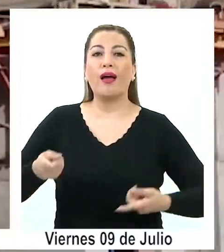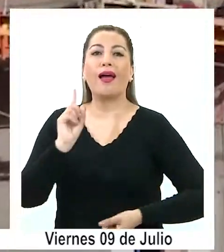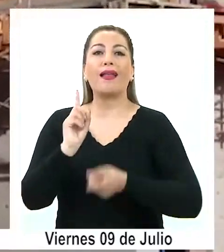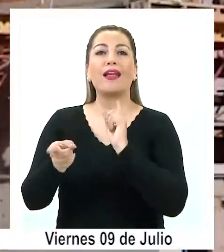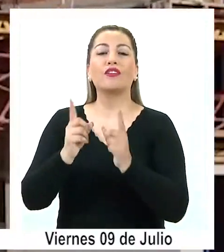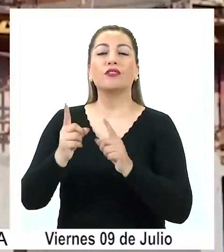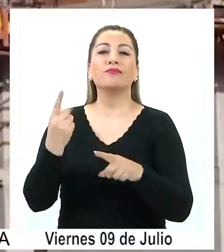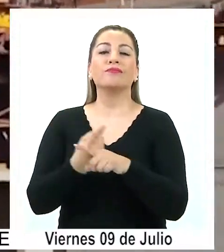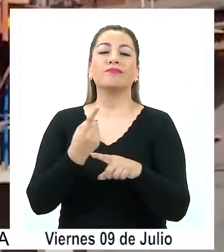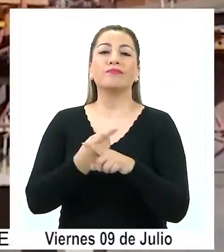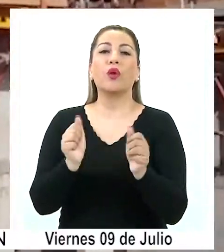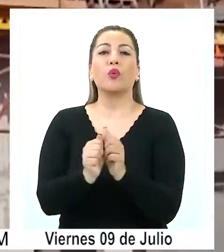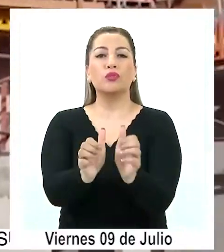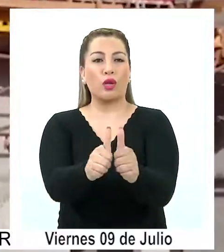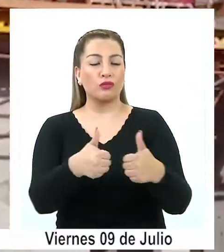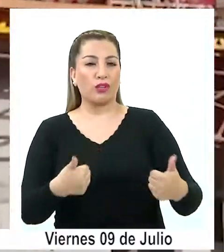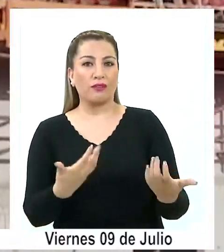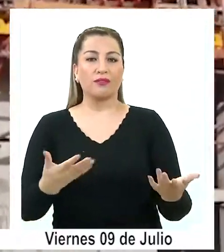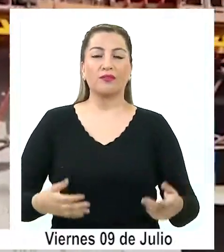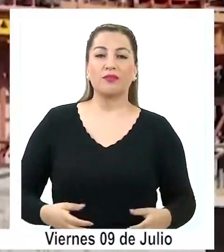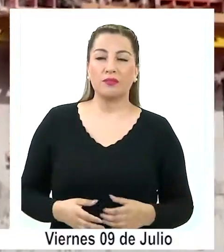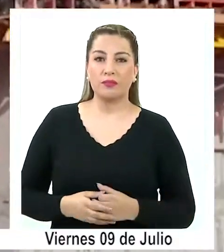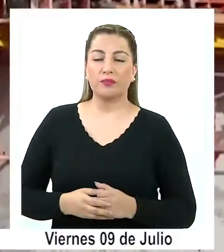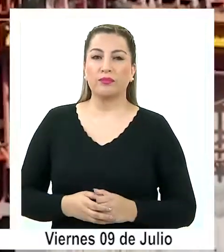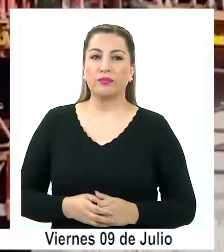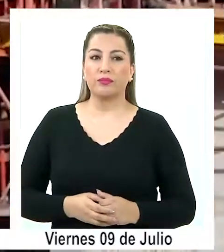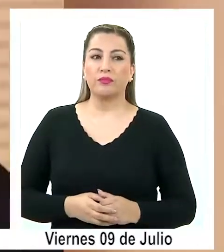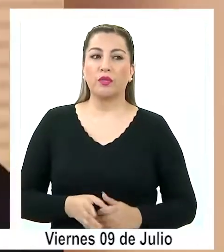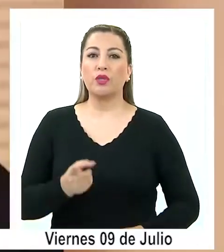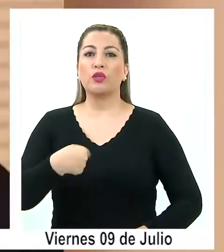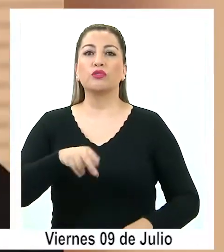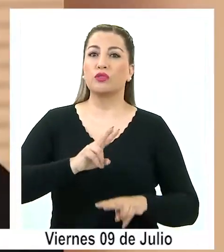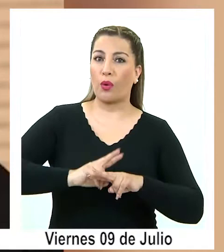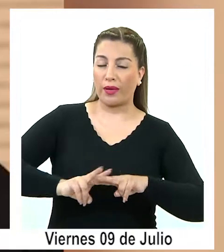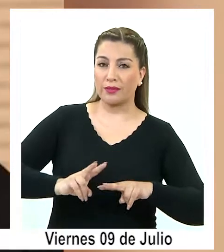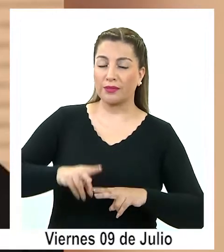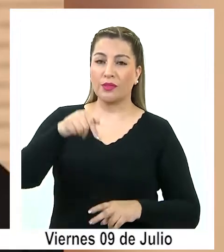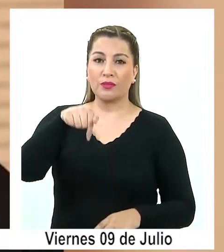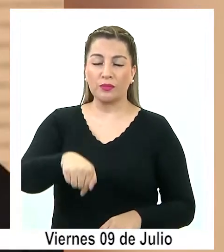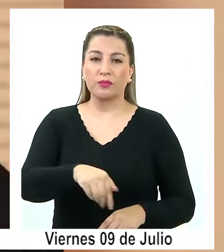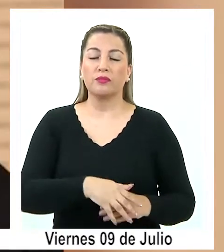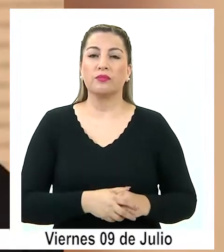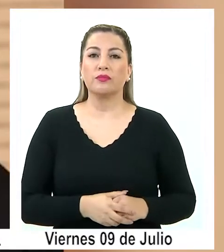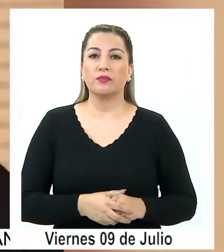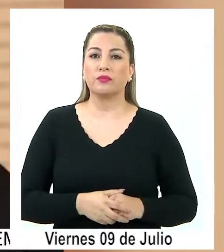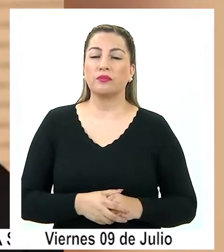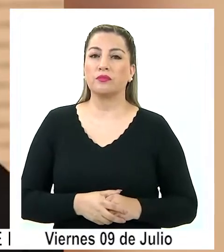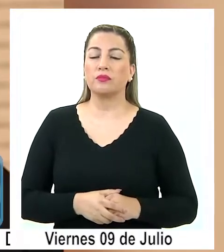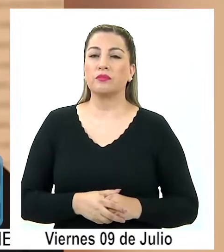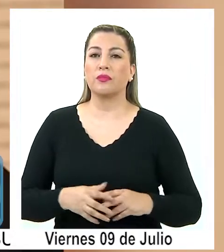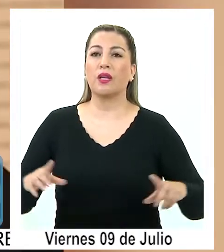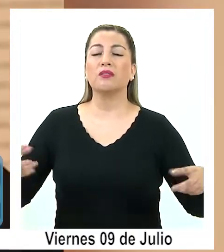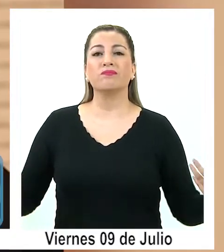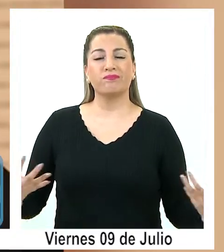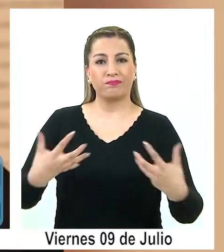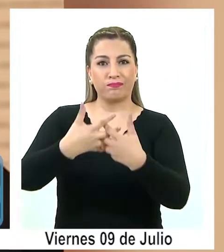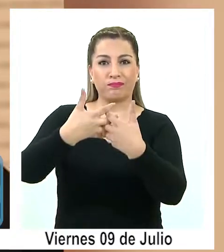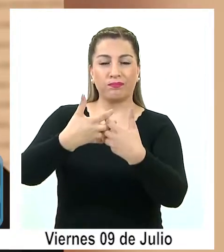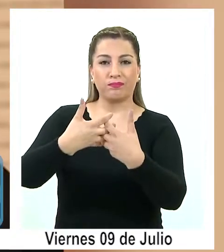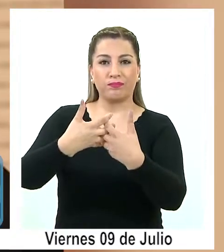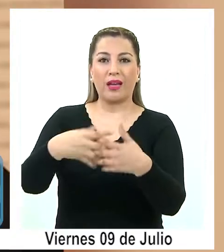coordinación y el diálogo con autoridades locales. Lo que estamos haciendo hoy día es estamos articulando asociaciones